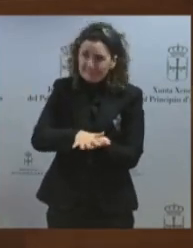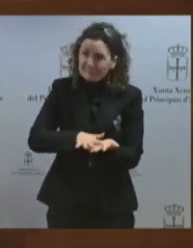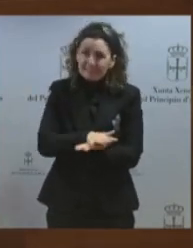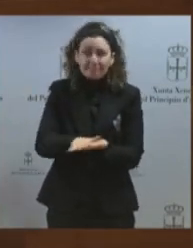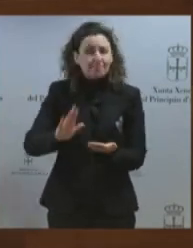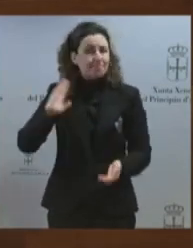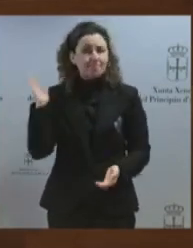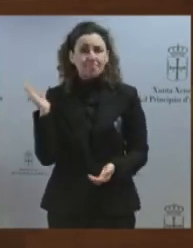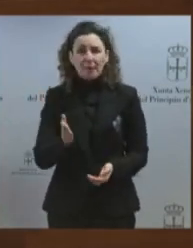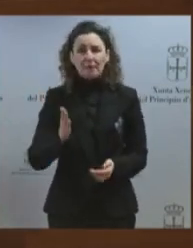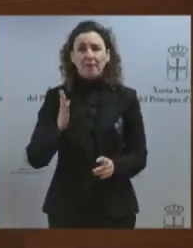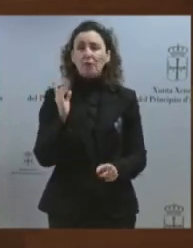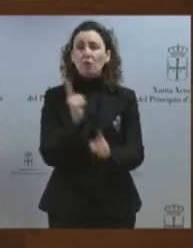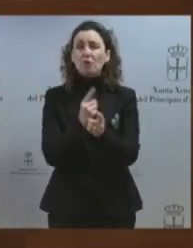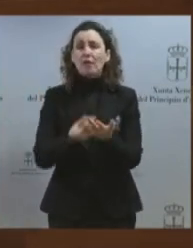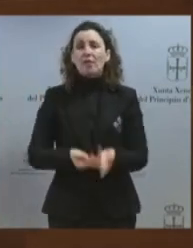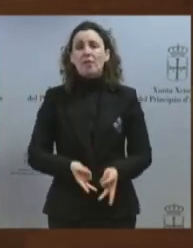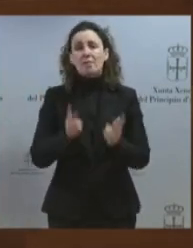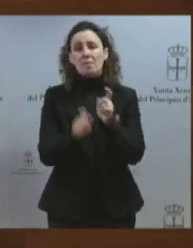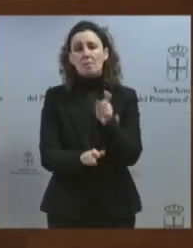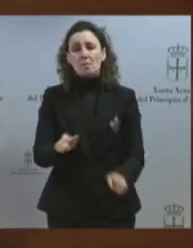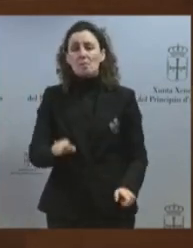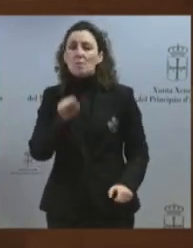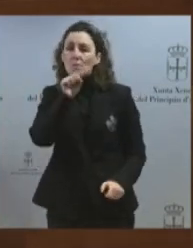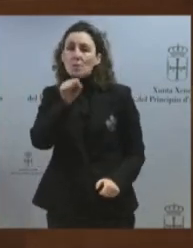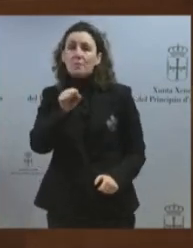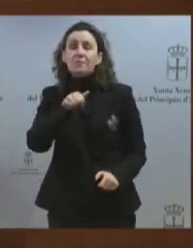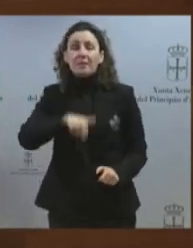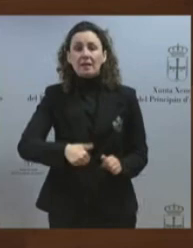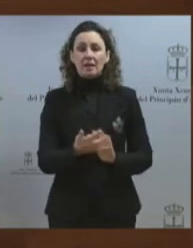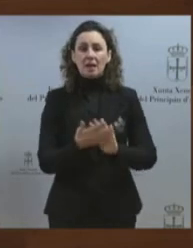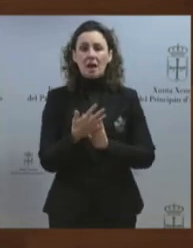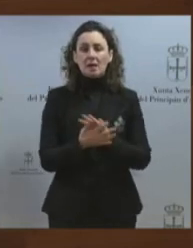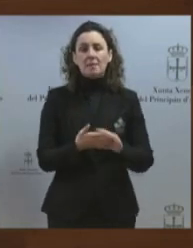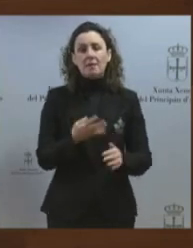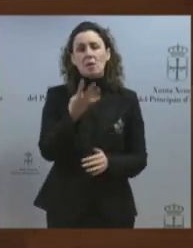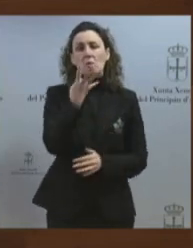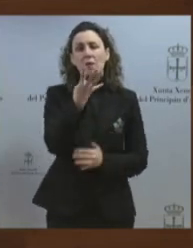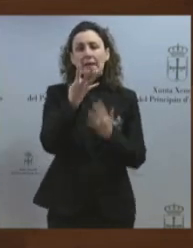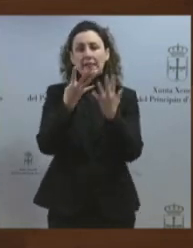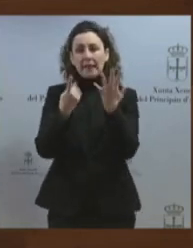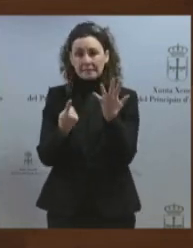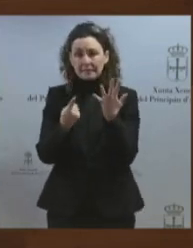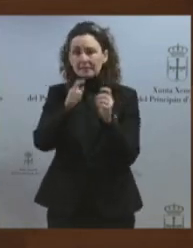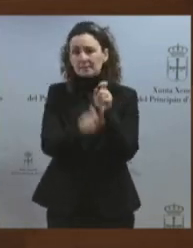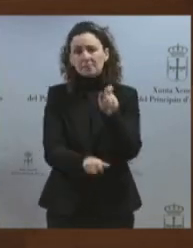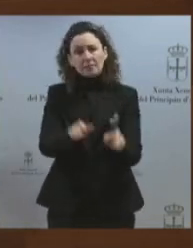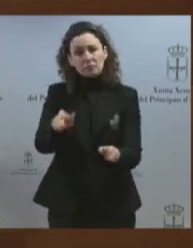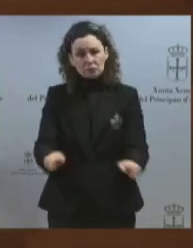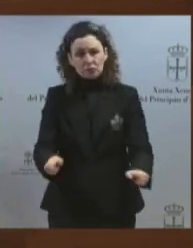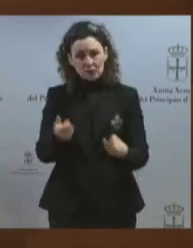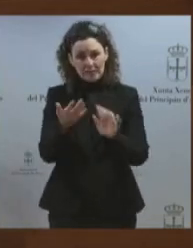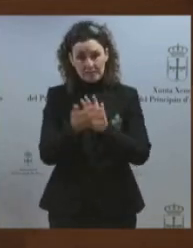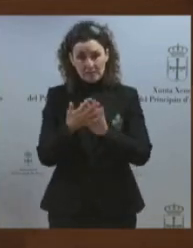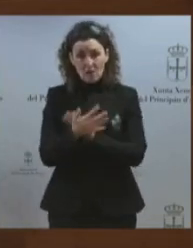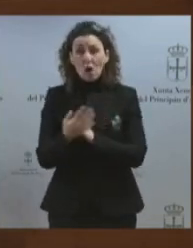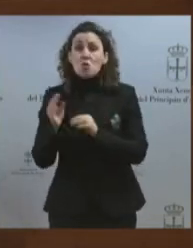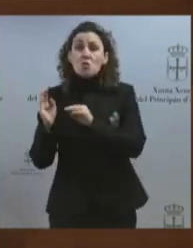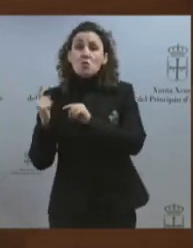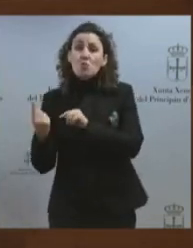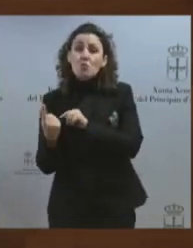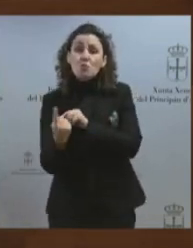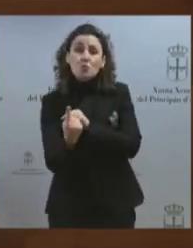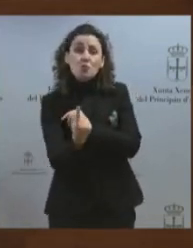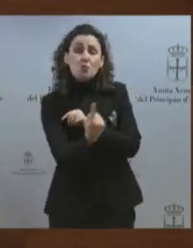Estamos hablando de 46 personas, cada una con su nombre, sus apellidos,